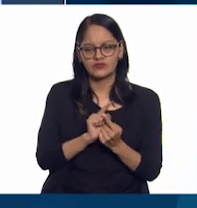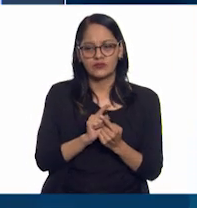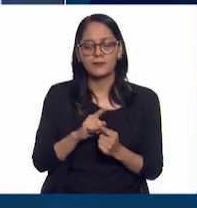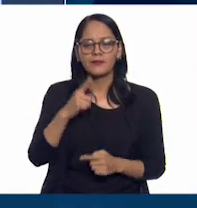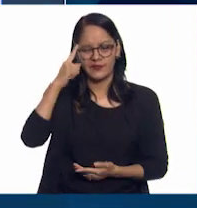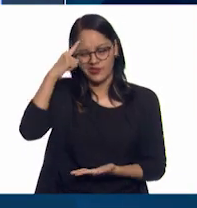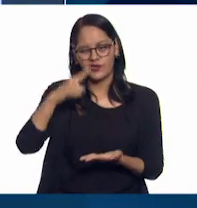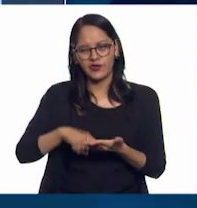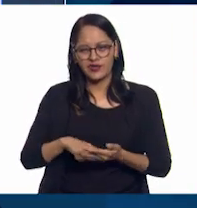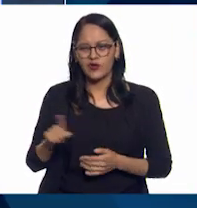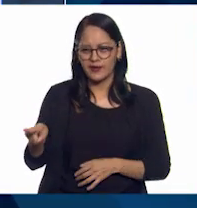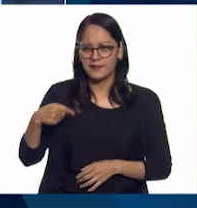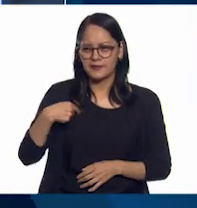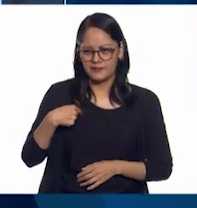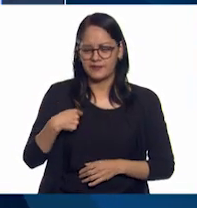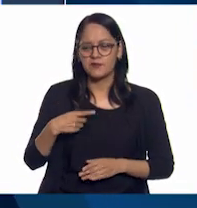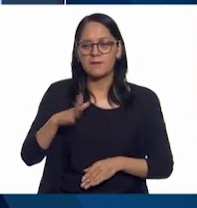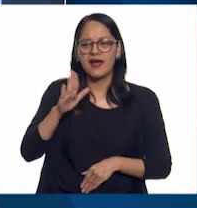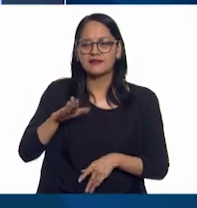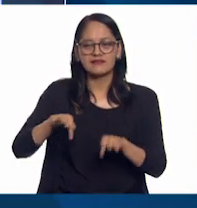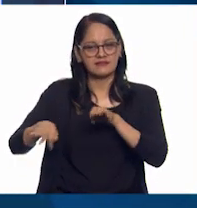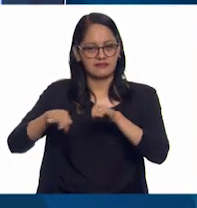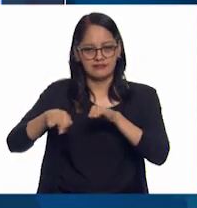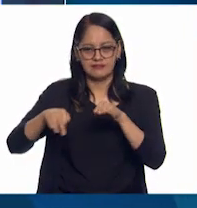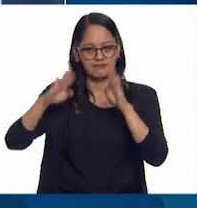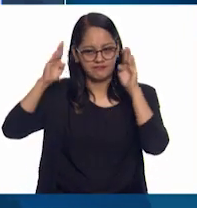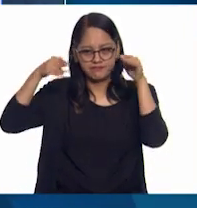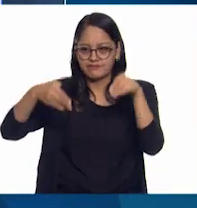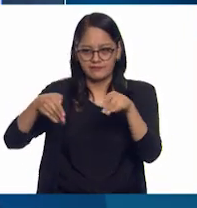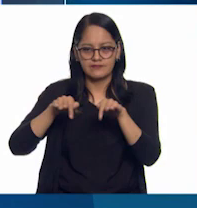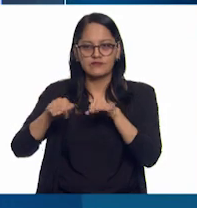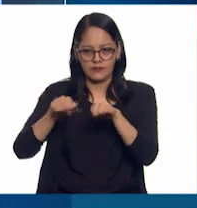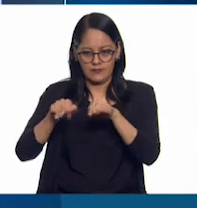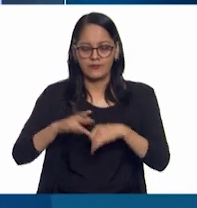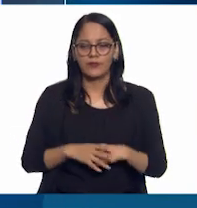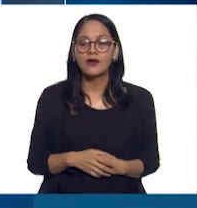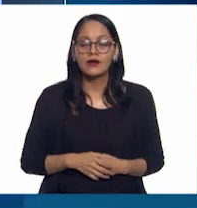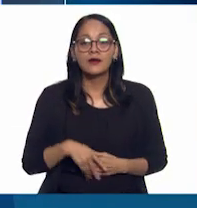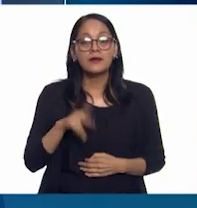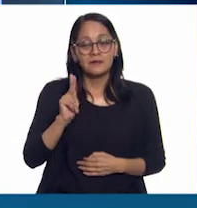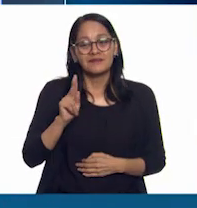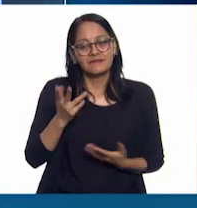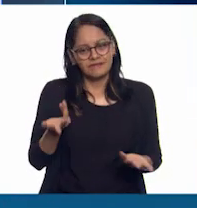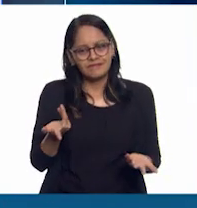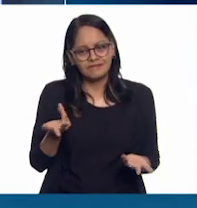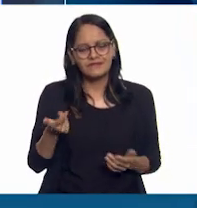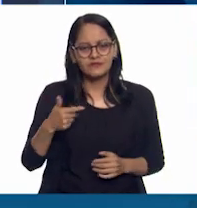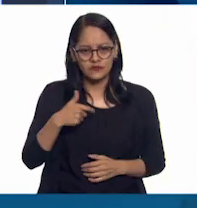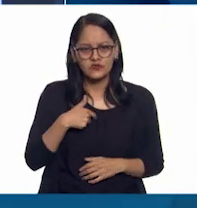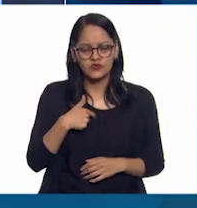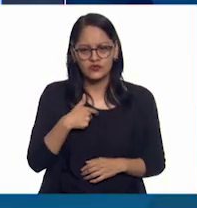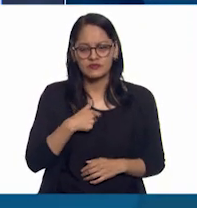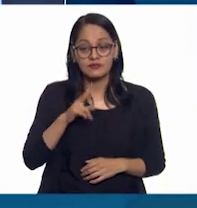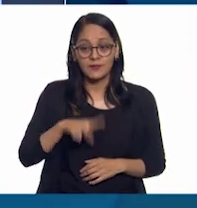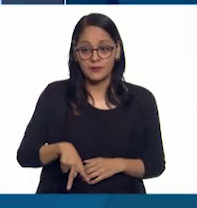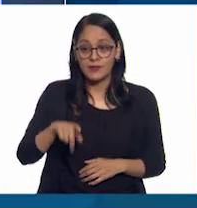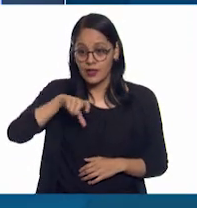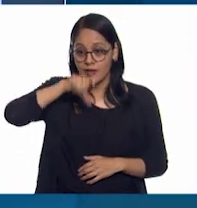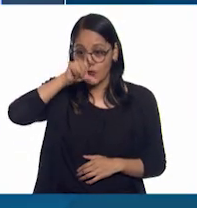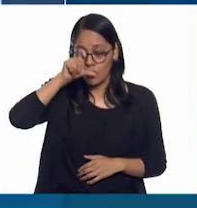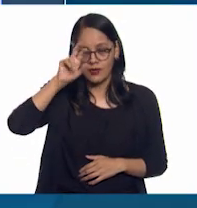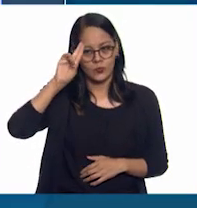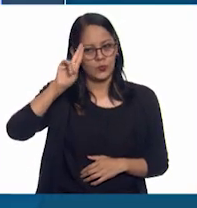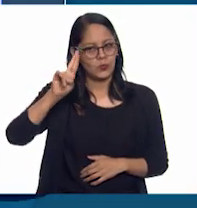bien una relación como laboral, digámoslo así, ¿no? Lo que sí es que, pues, tengo un gran sentimiento de admiración por él, ¿no?